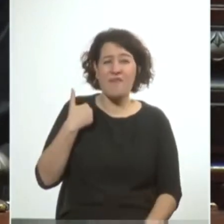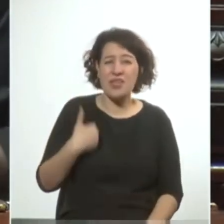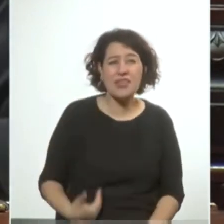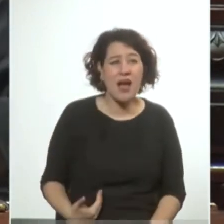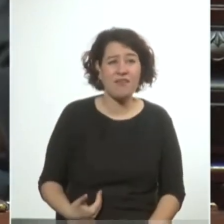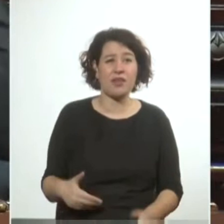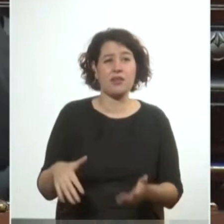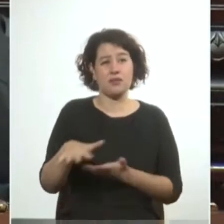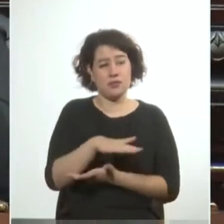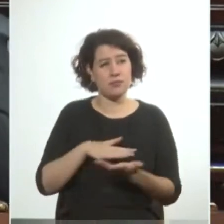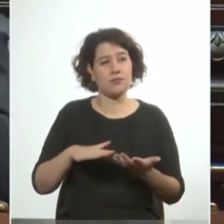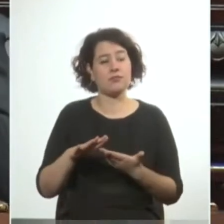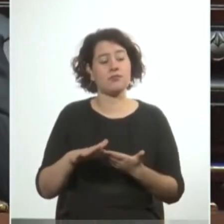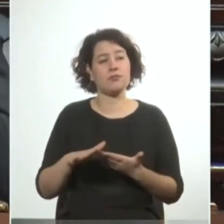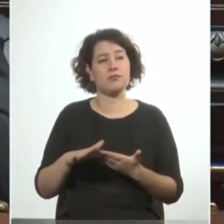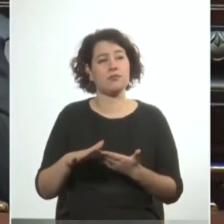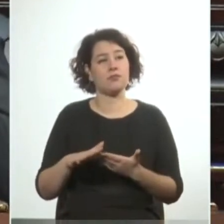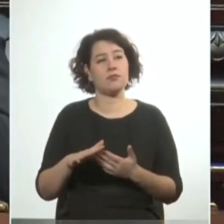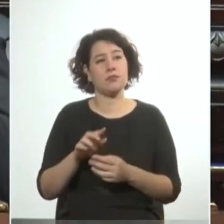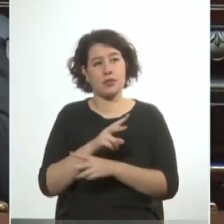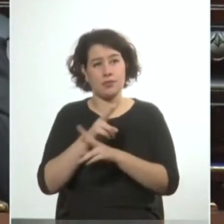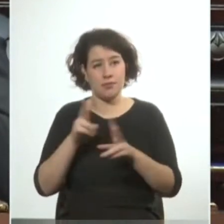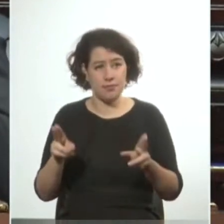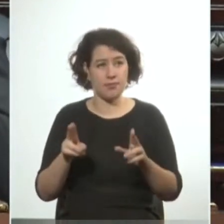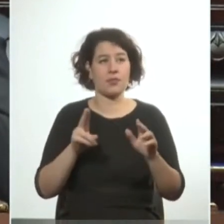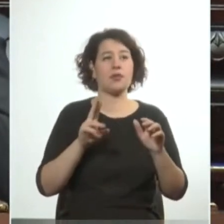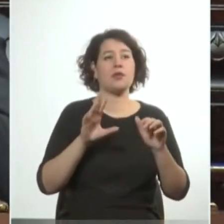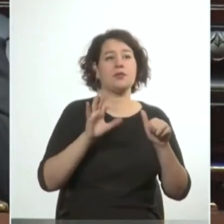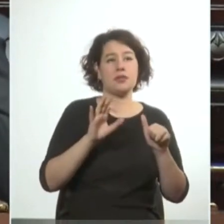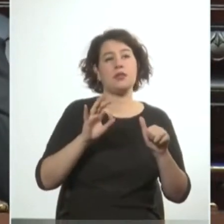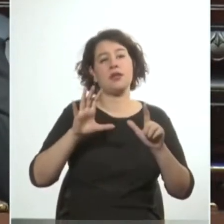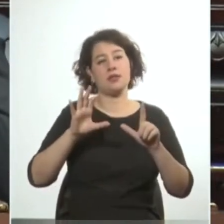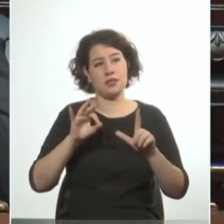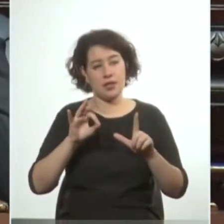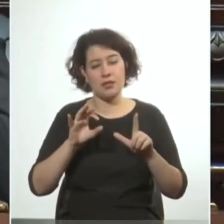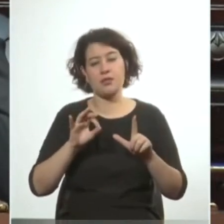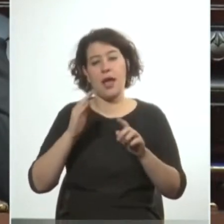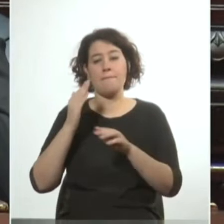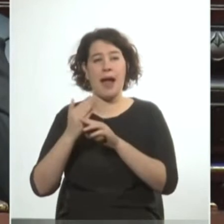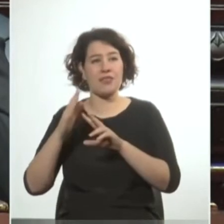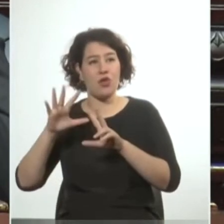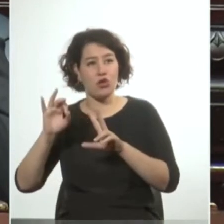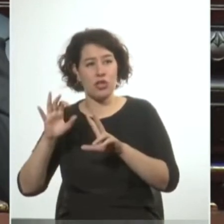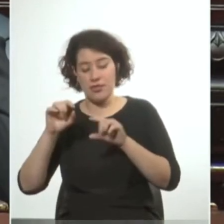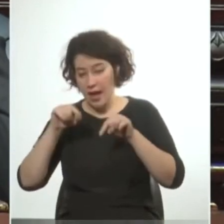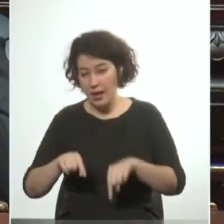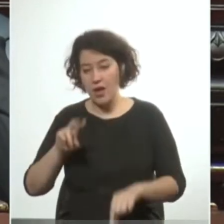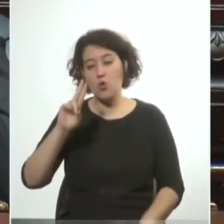acontecimientos sucedidos durante las décadas del 60 y del 70 y parte del 80 en nuestro país